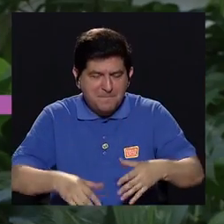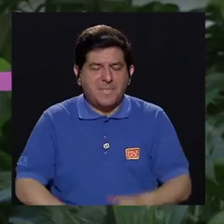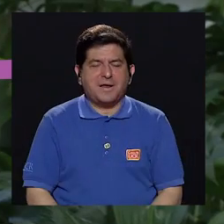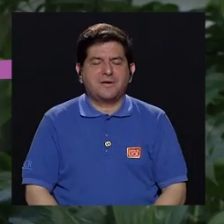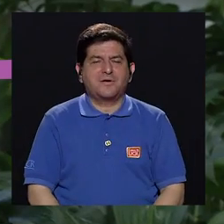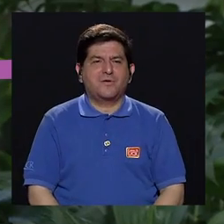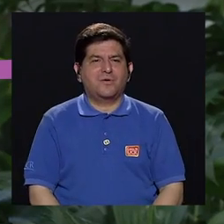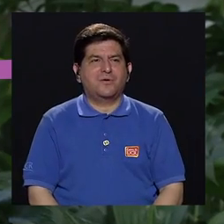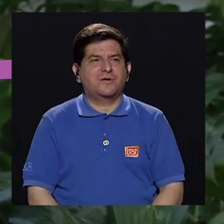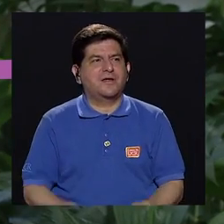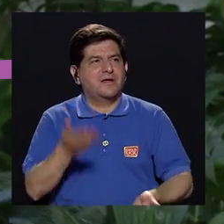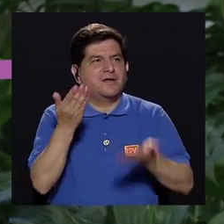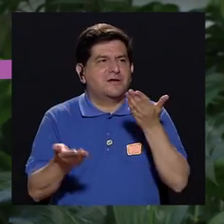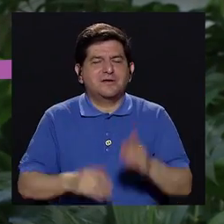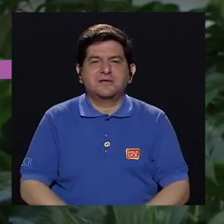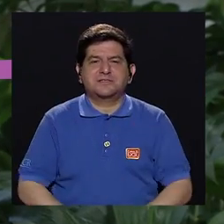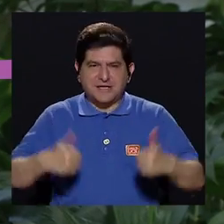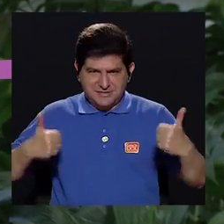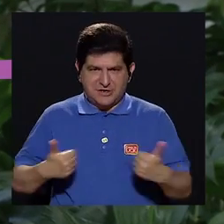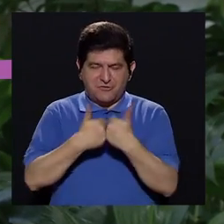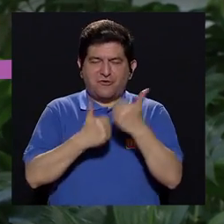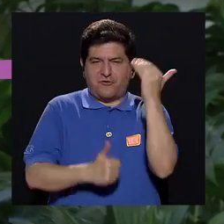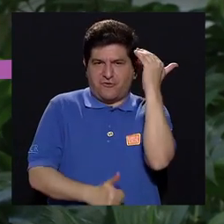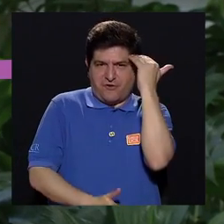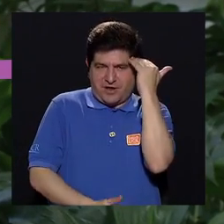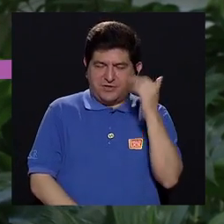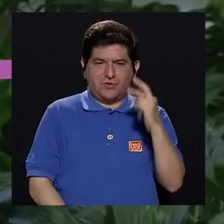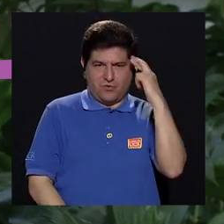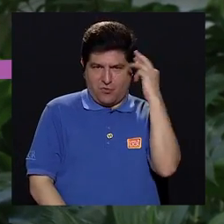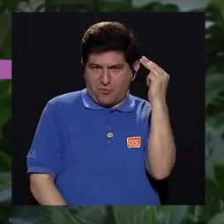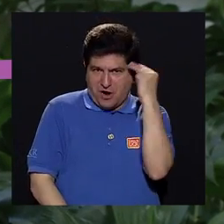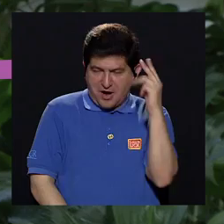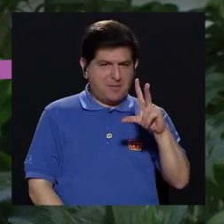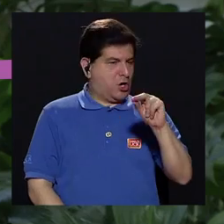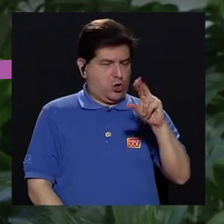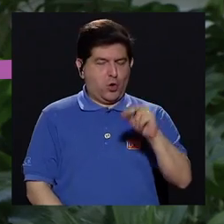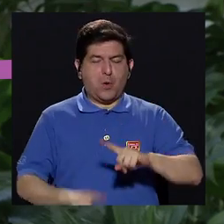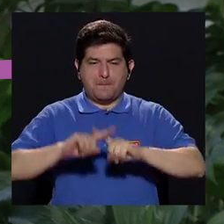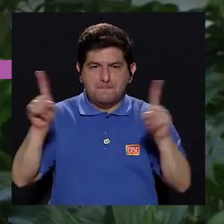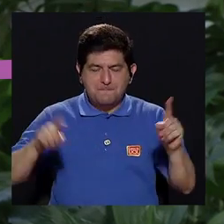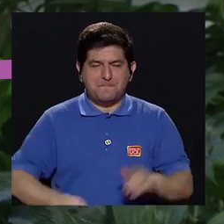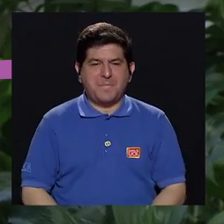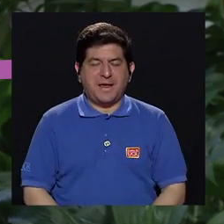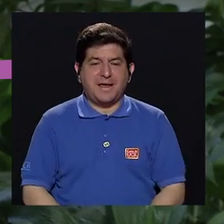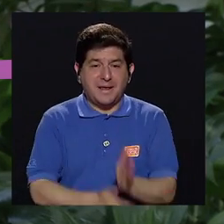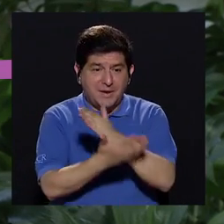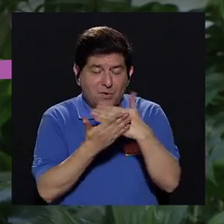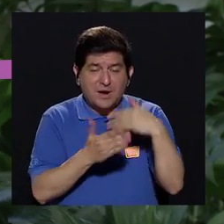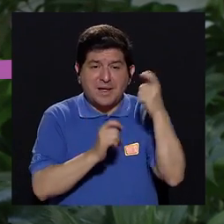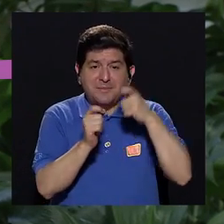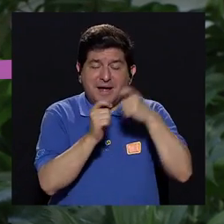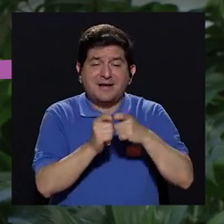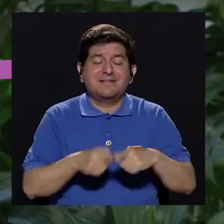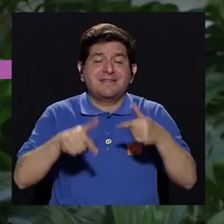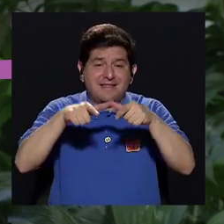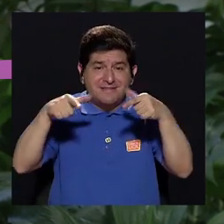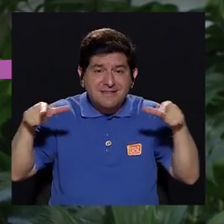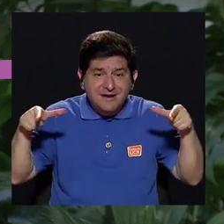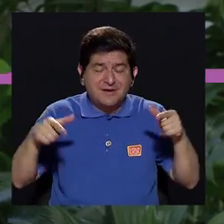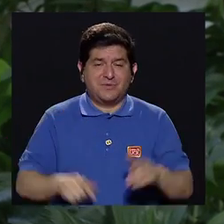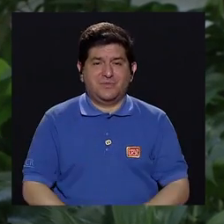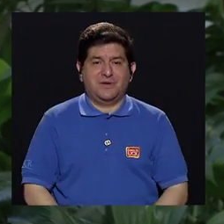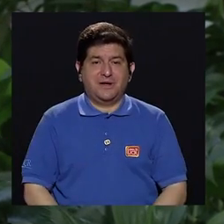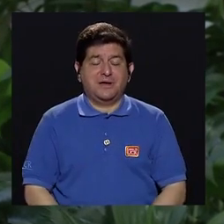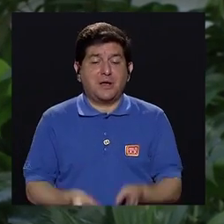no hay una relación con reto cognitivo, lo que se conocía como retardo mental. Sino que las zonas propias del lenguaje,